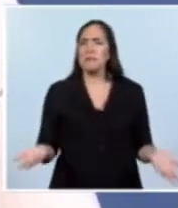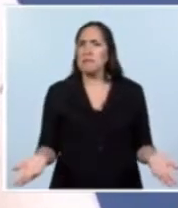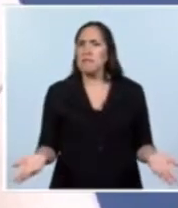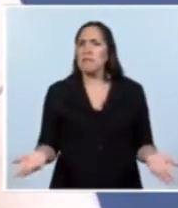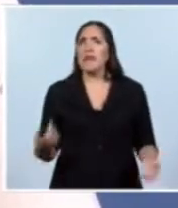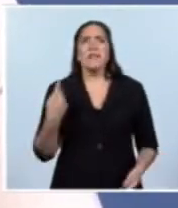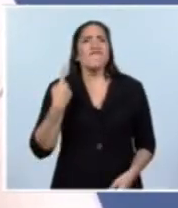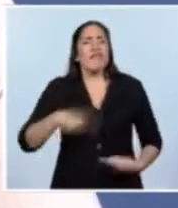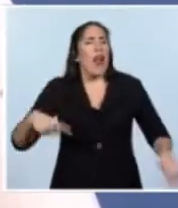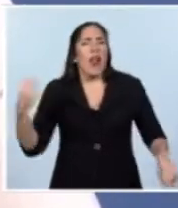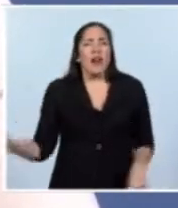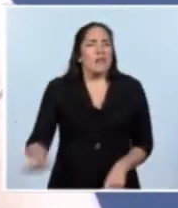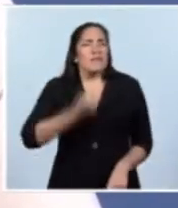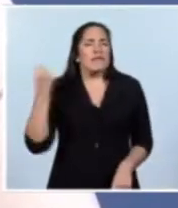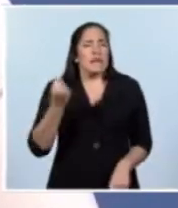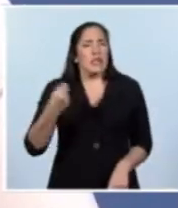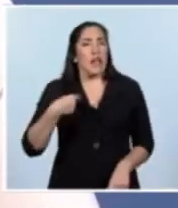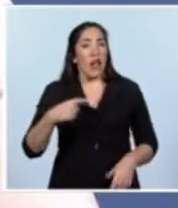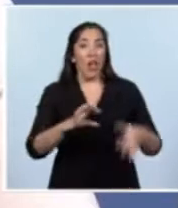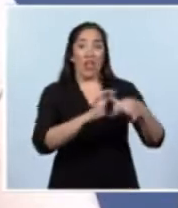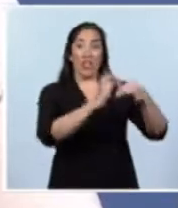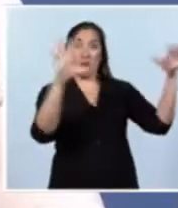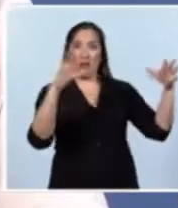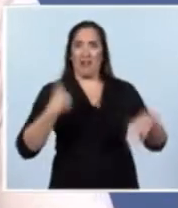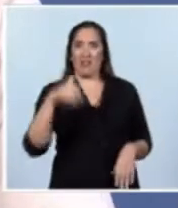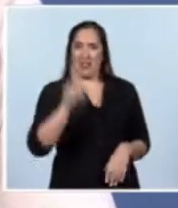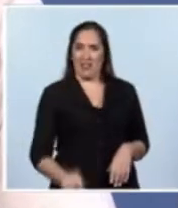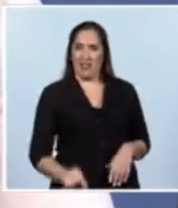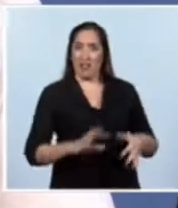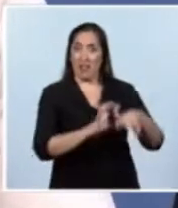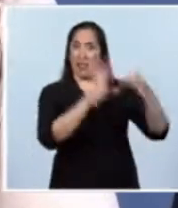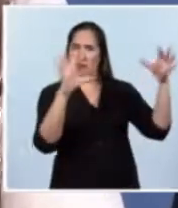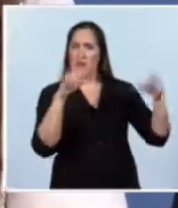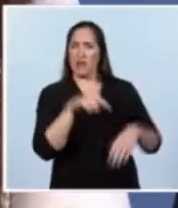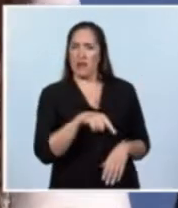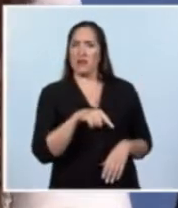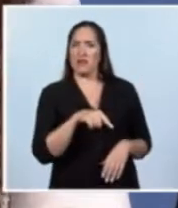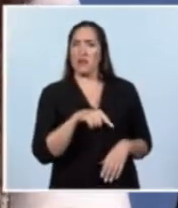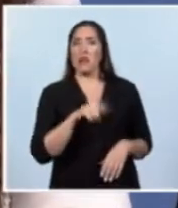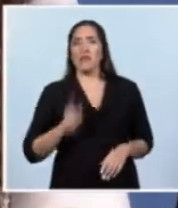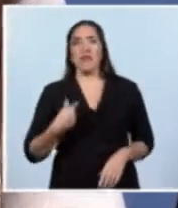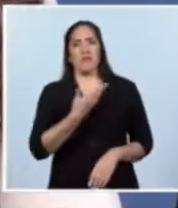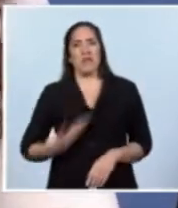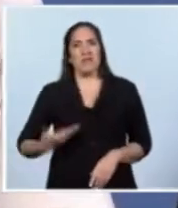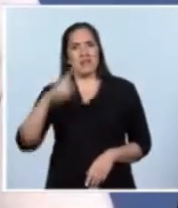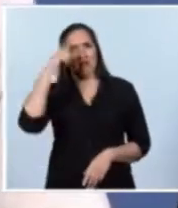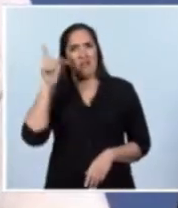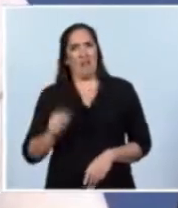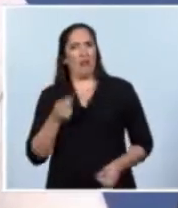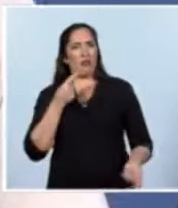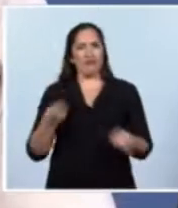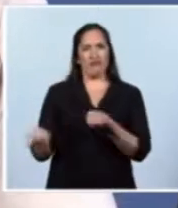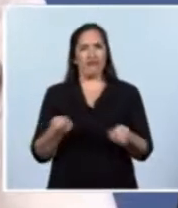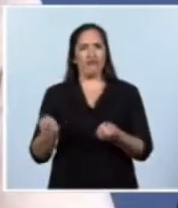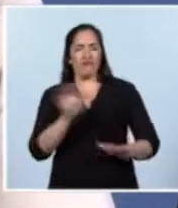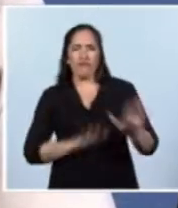desafíos más importantes que siempre ha tenido la democracia argentina y fundamentalmente la gestión del Estado, ha